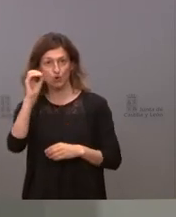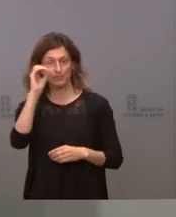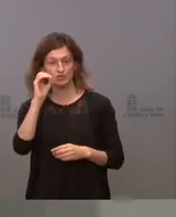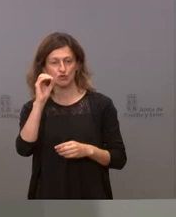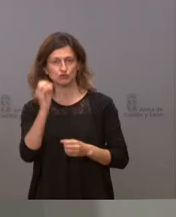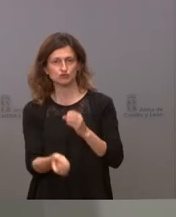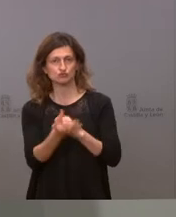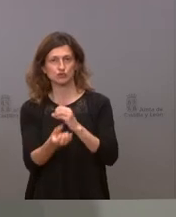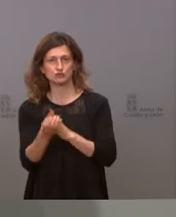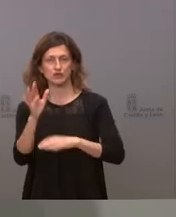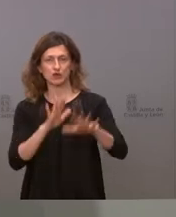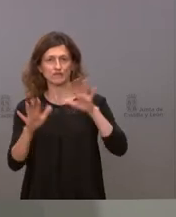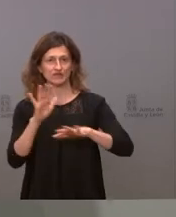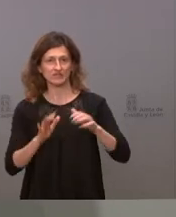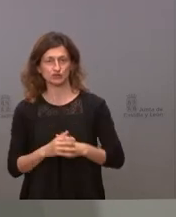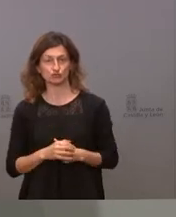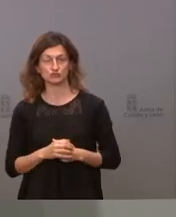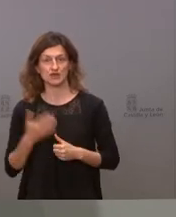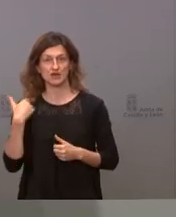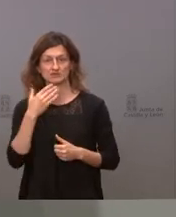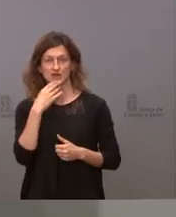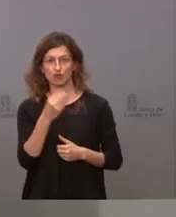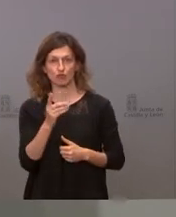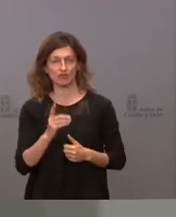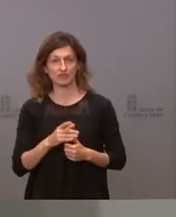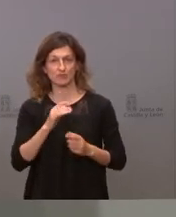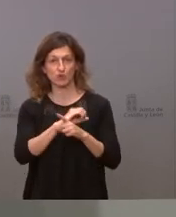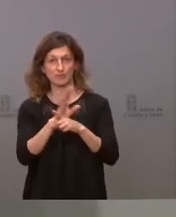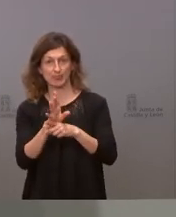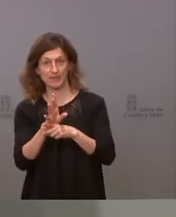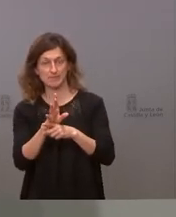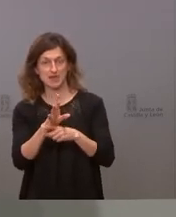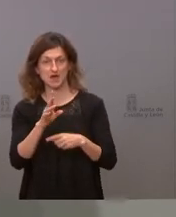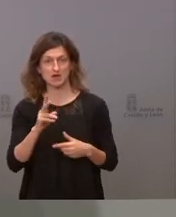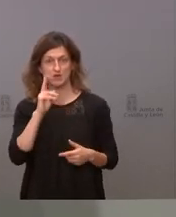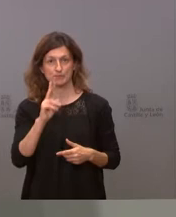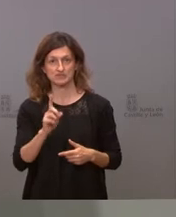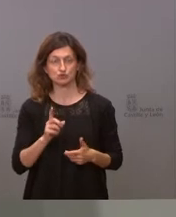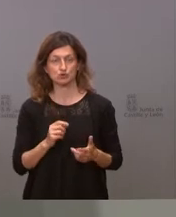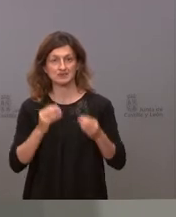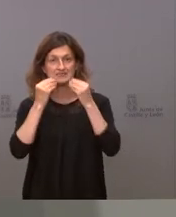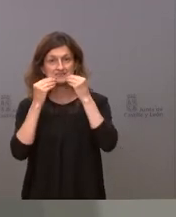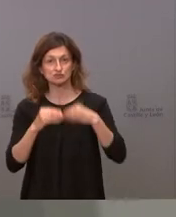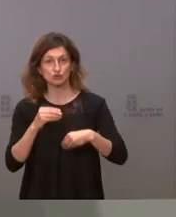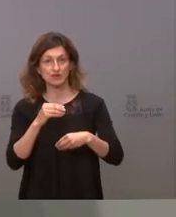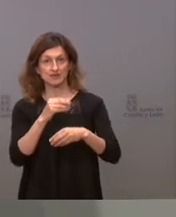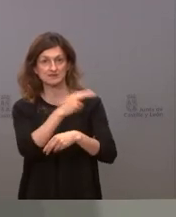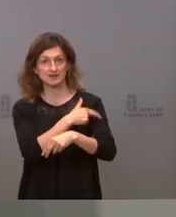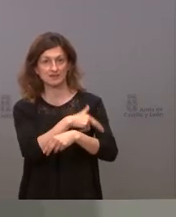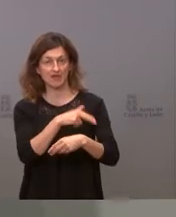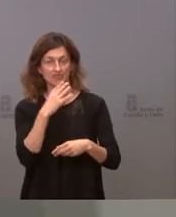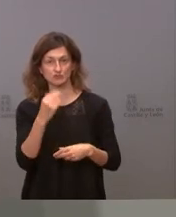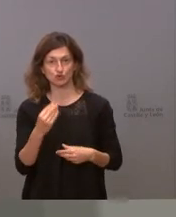conflictos desconocida desconocida durante la pandemia y desconocida en la historia del ministerio de sanidad en